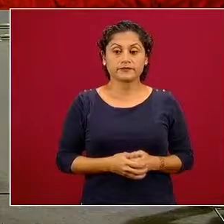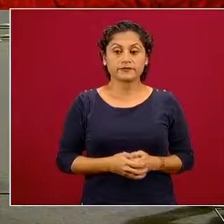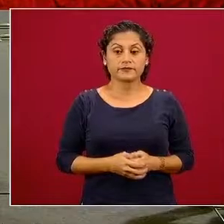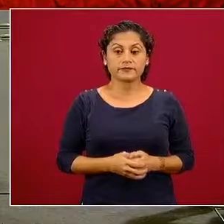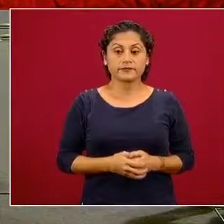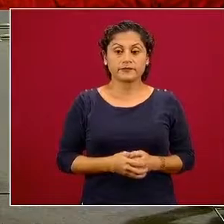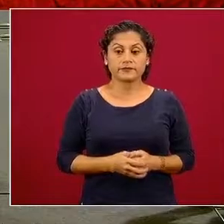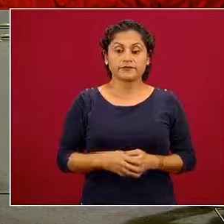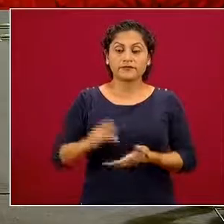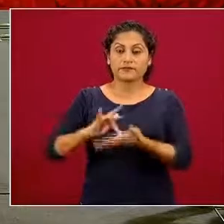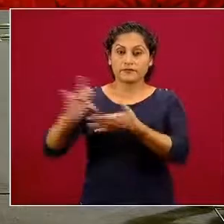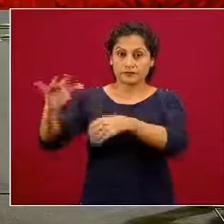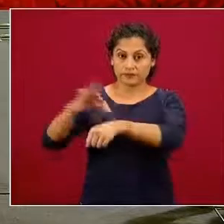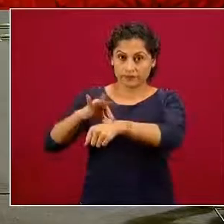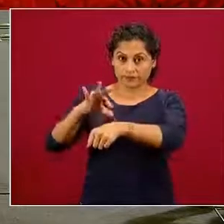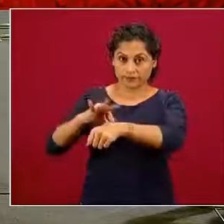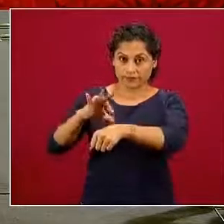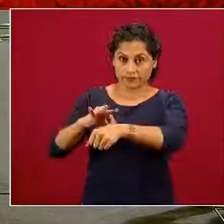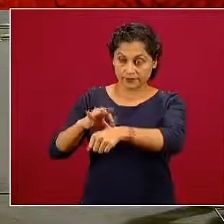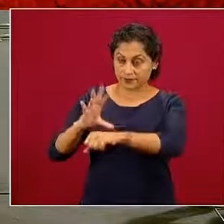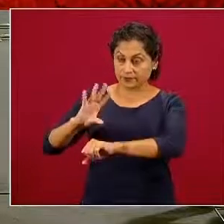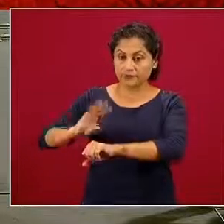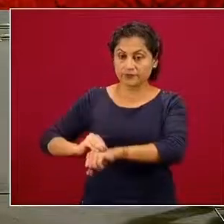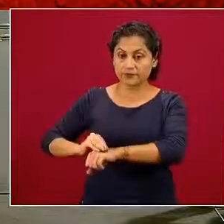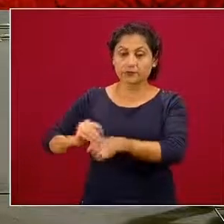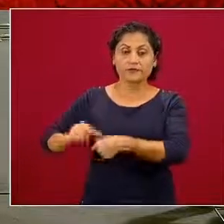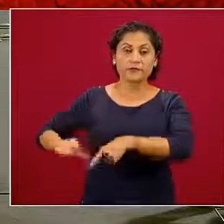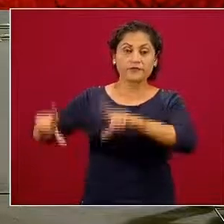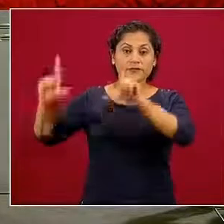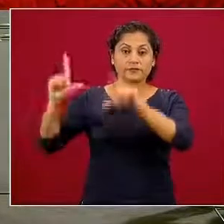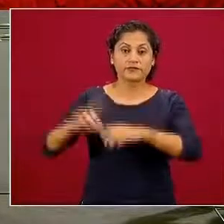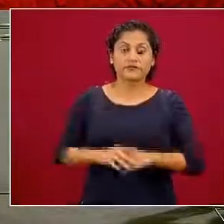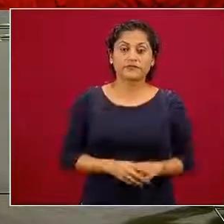Doctor Hugo, con su permiso. La presentación, por favor.